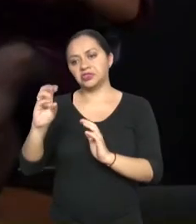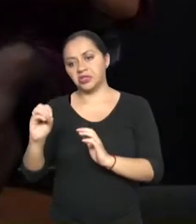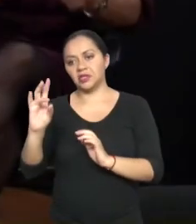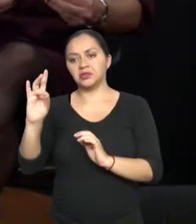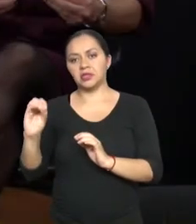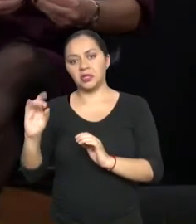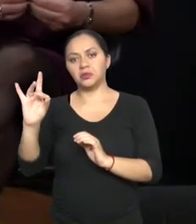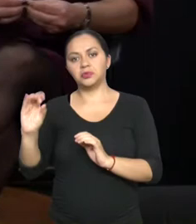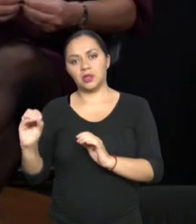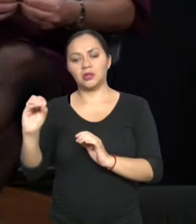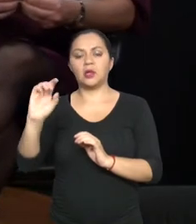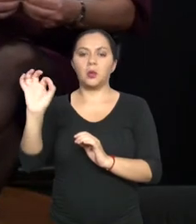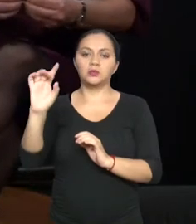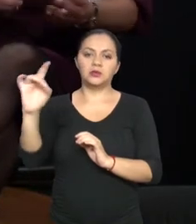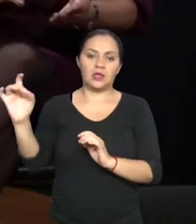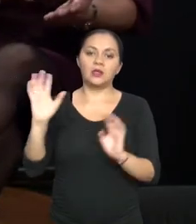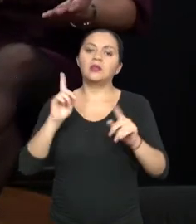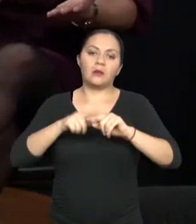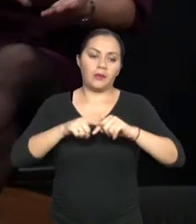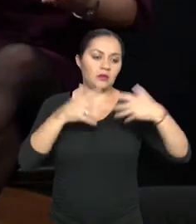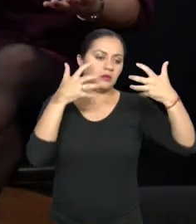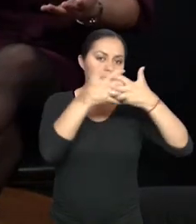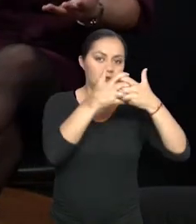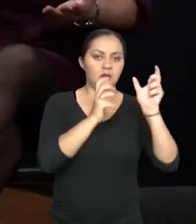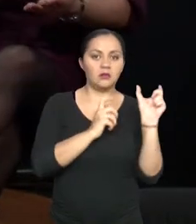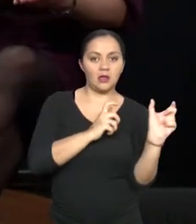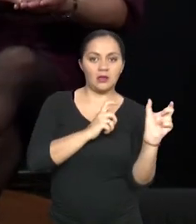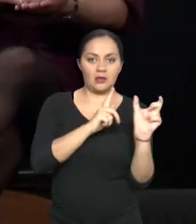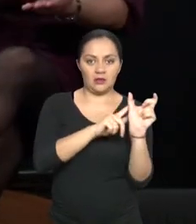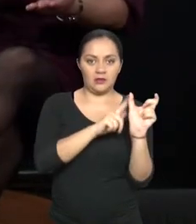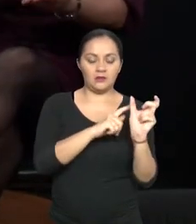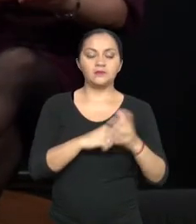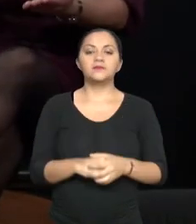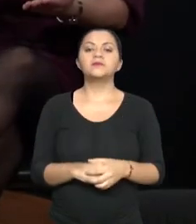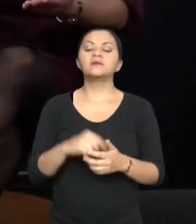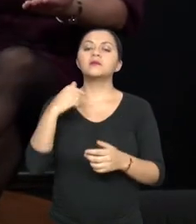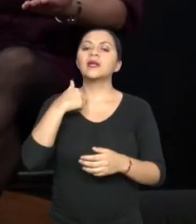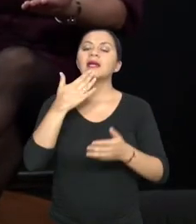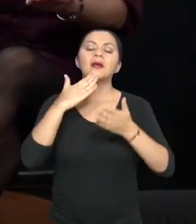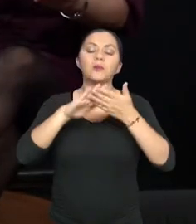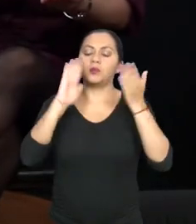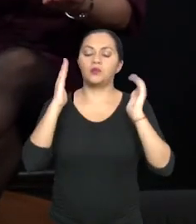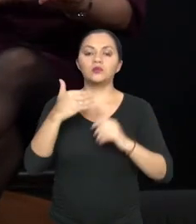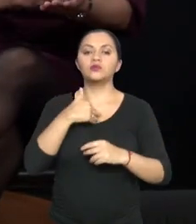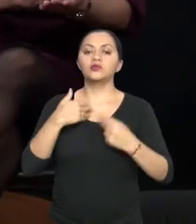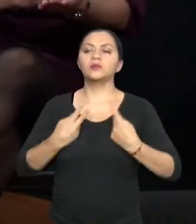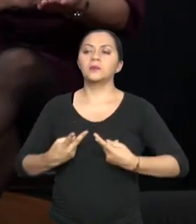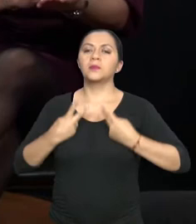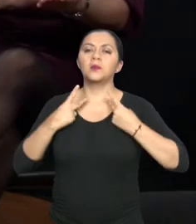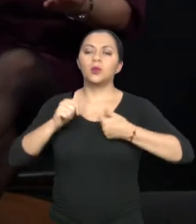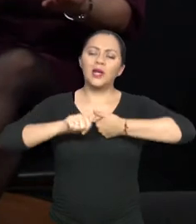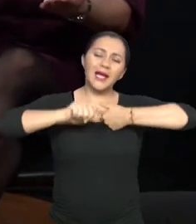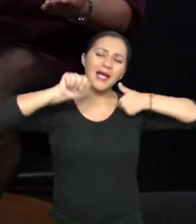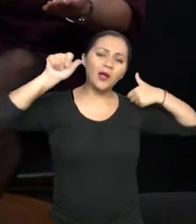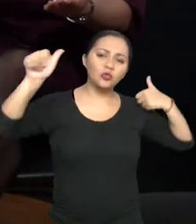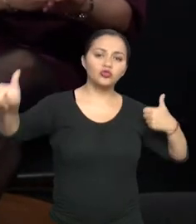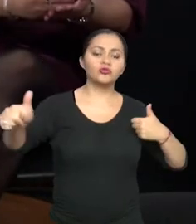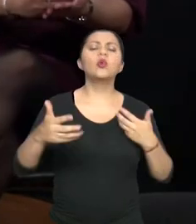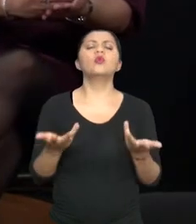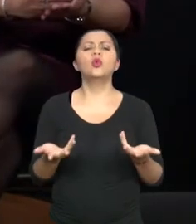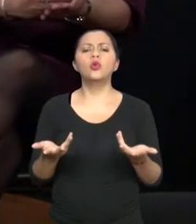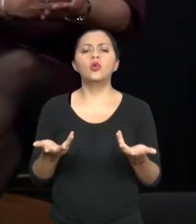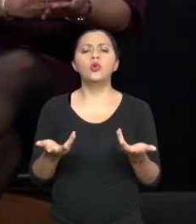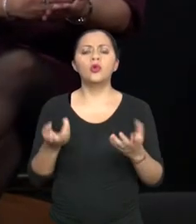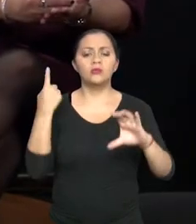que hacer la entrega física de los documentos en este caso, como estamos por regiones, si yo vivo en una ciudad lejana a donde se encuentra la oficina distrital, ¿yo puedo